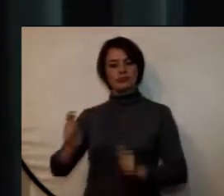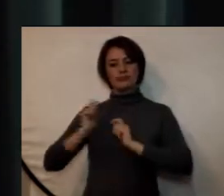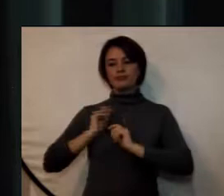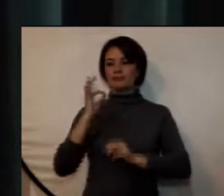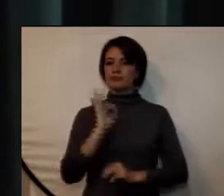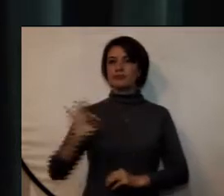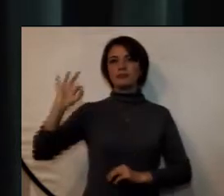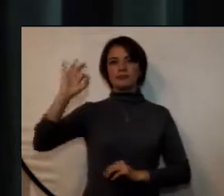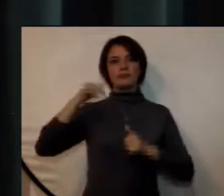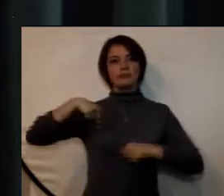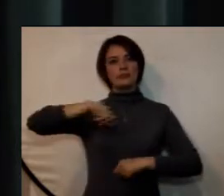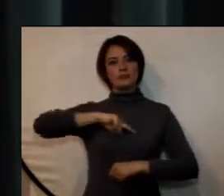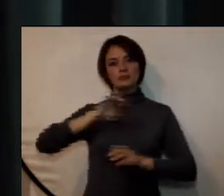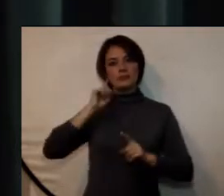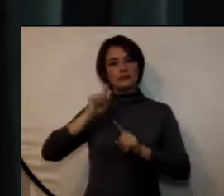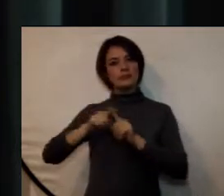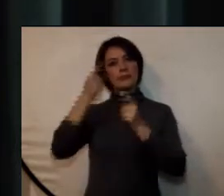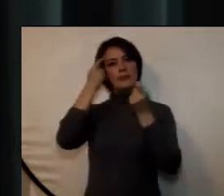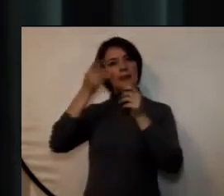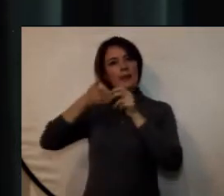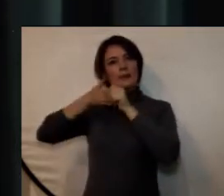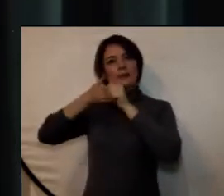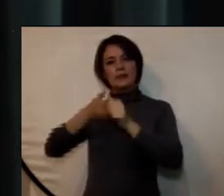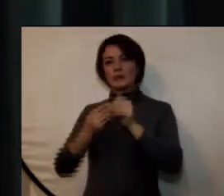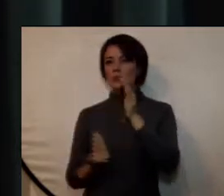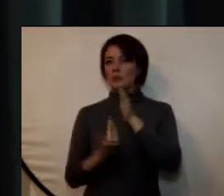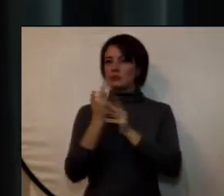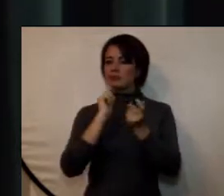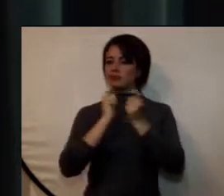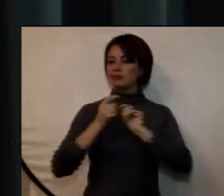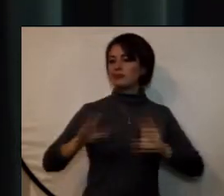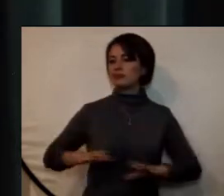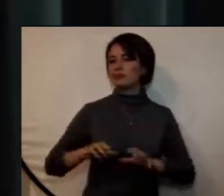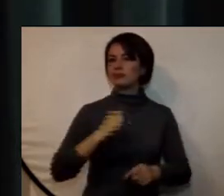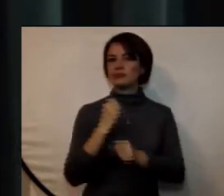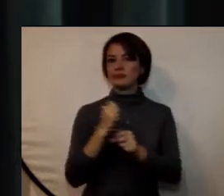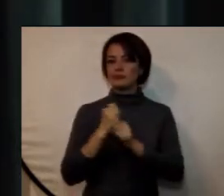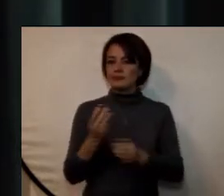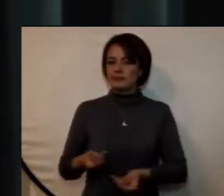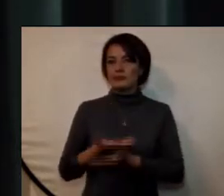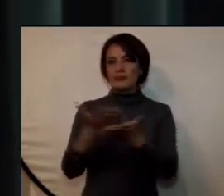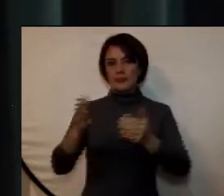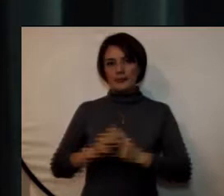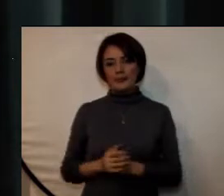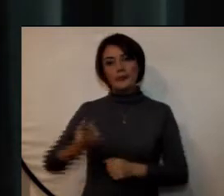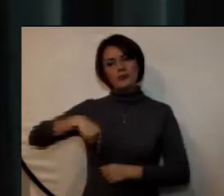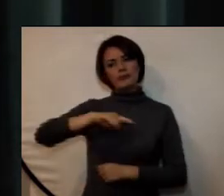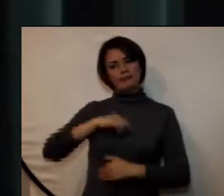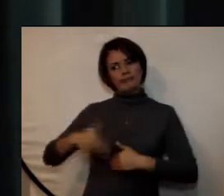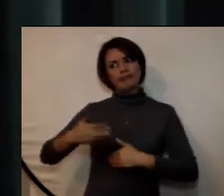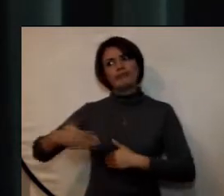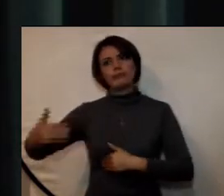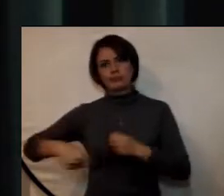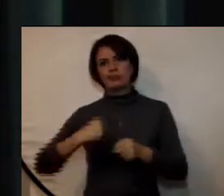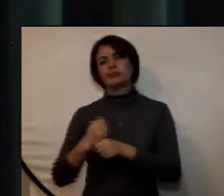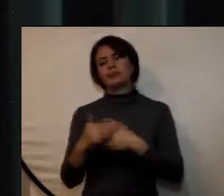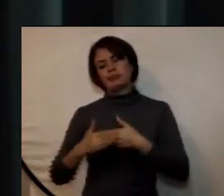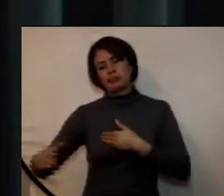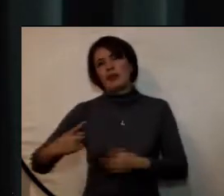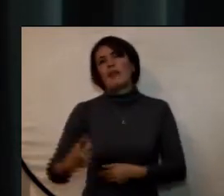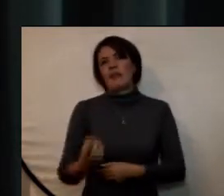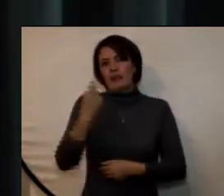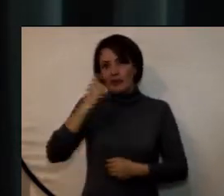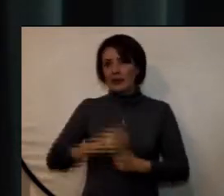calidad, pero con metodología innovadora en la ejecución de sus objetivos. El camino por recorrer es todavía inmenso.